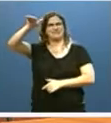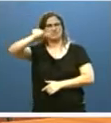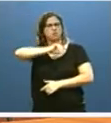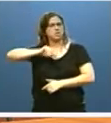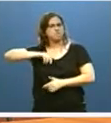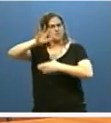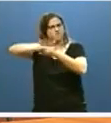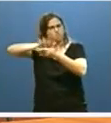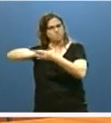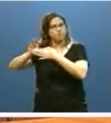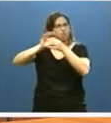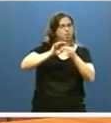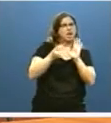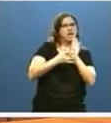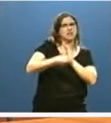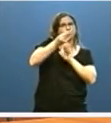respecto se elaboran.